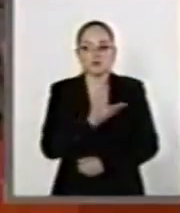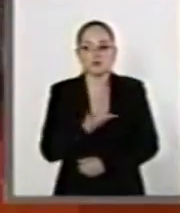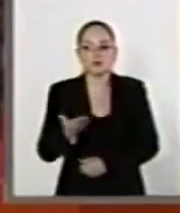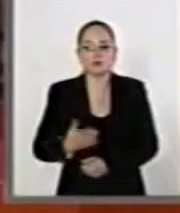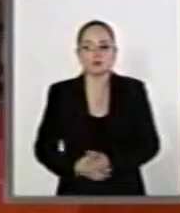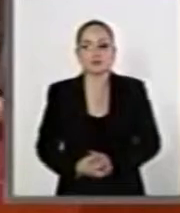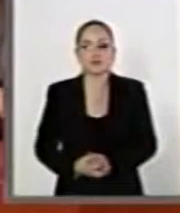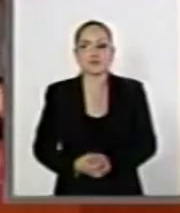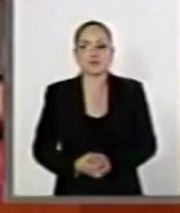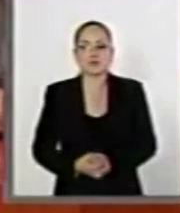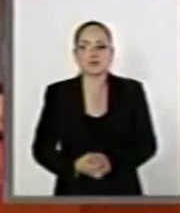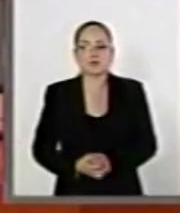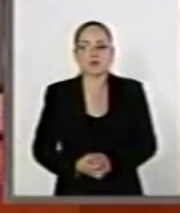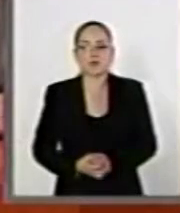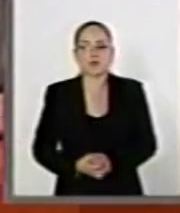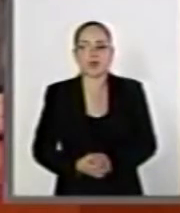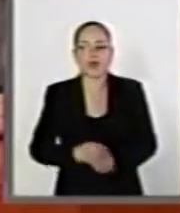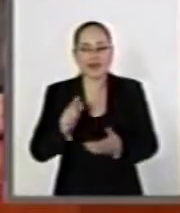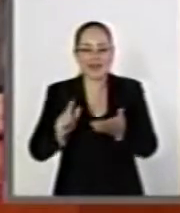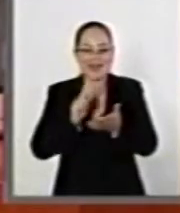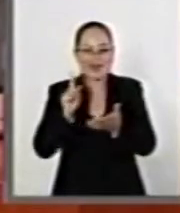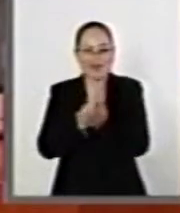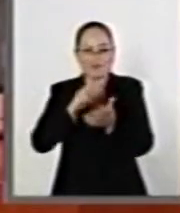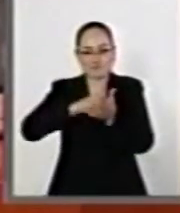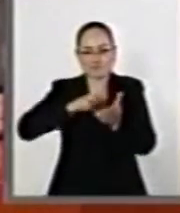¿Qué reforma energética?